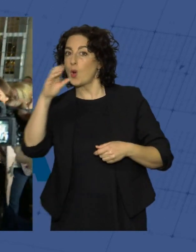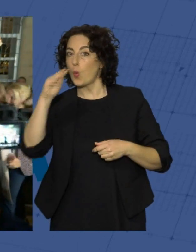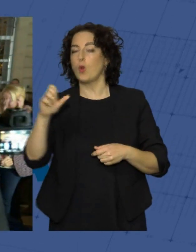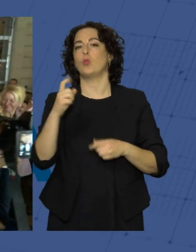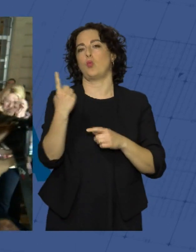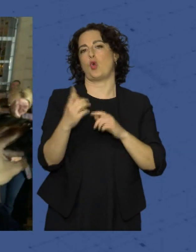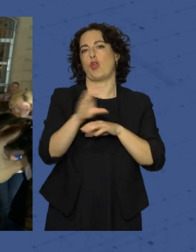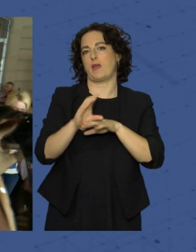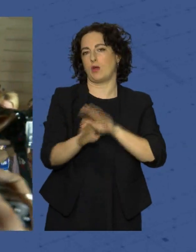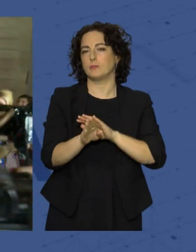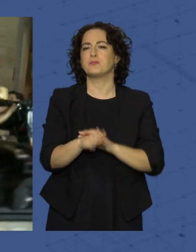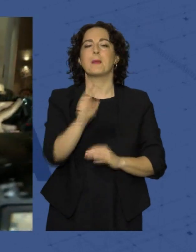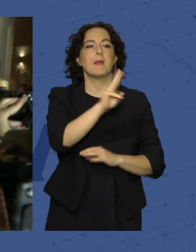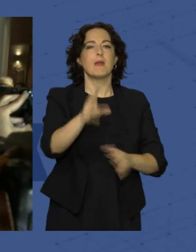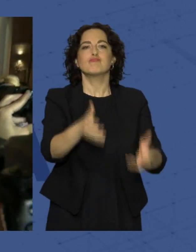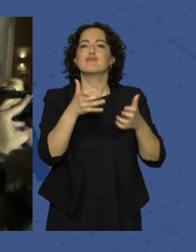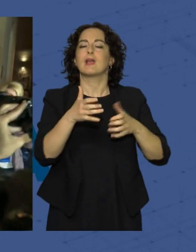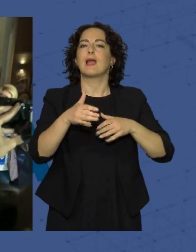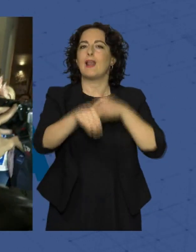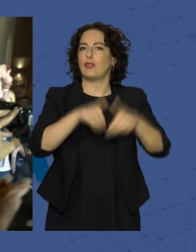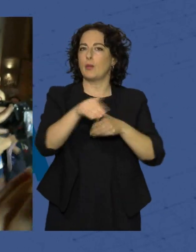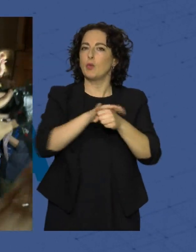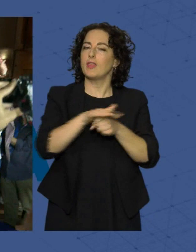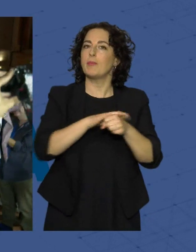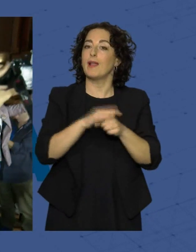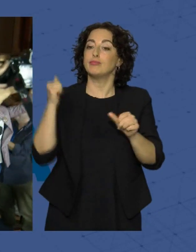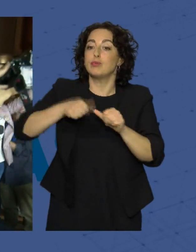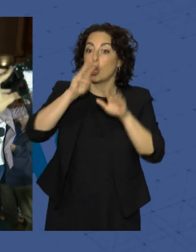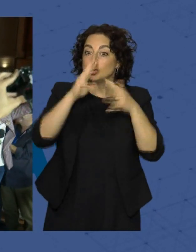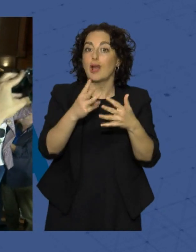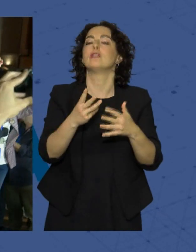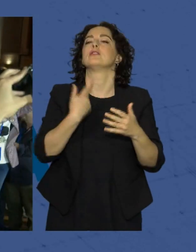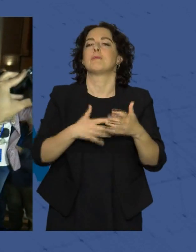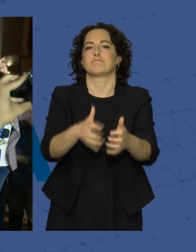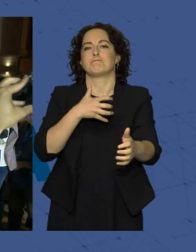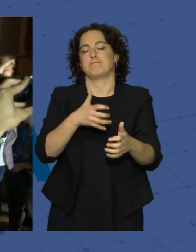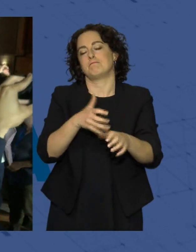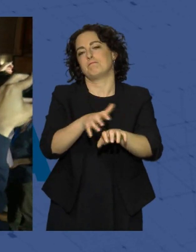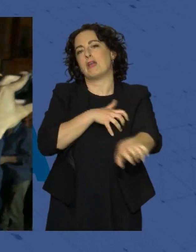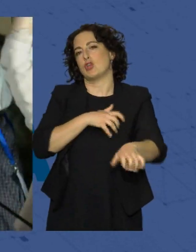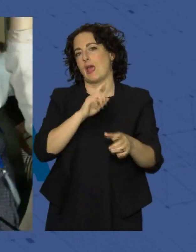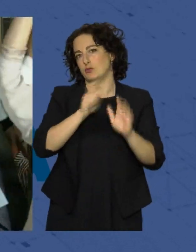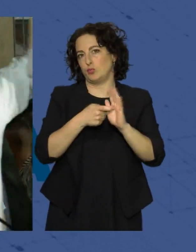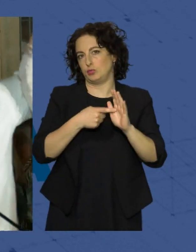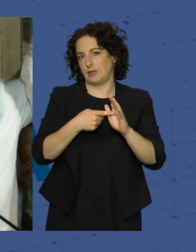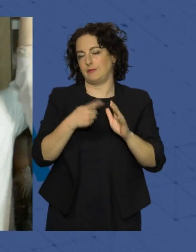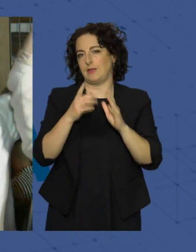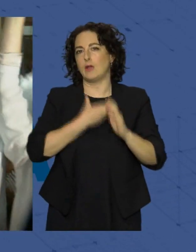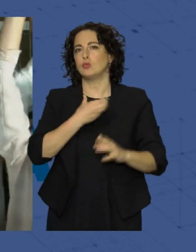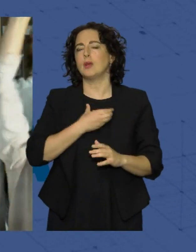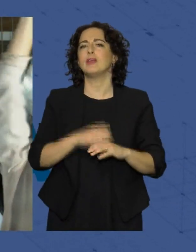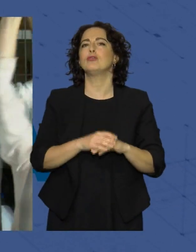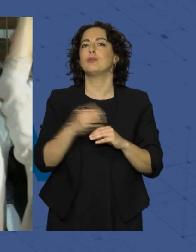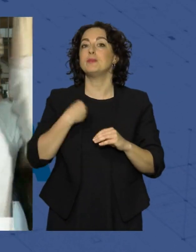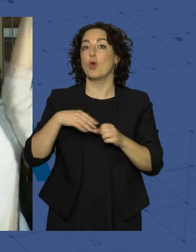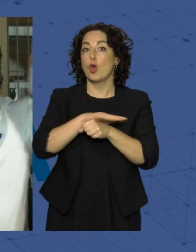El Partido Popular ha ganado las elecciones municipales y recupera después de ocho años la mayoría absoluta en el Ayuntamiento de Almería. De modo que la formación liderará el gobierno